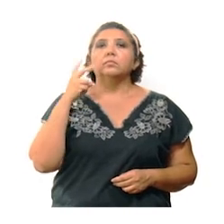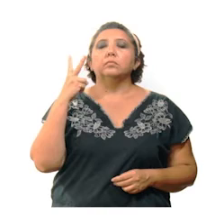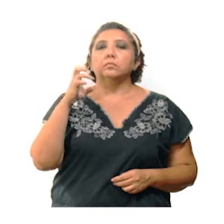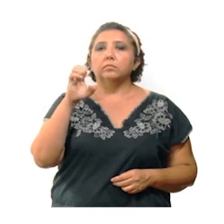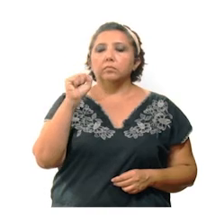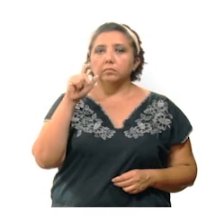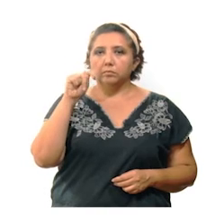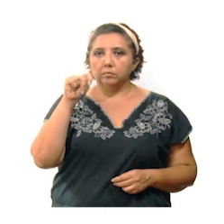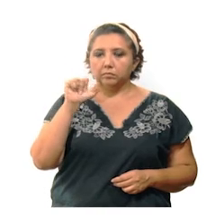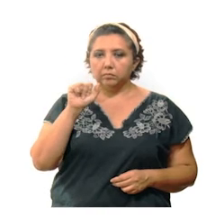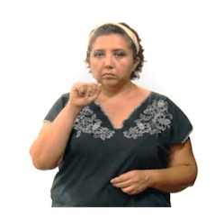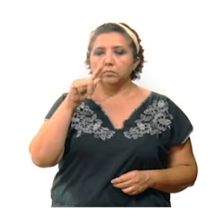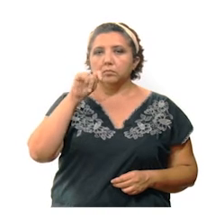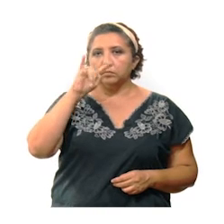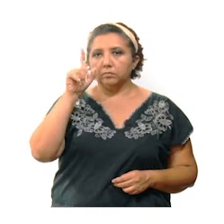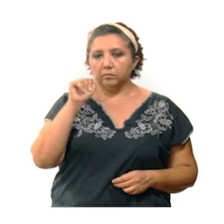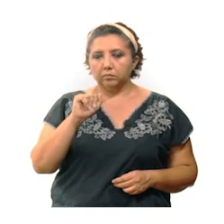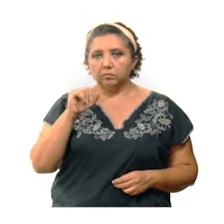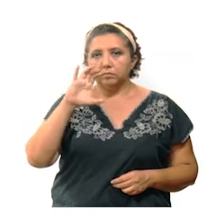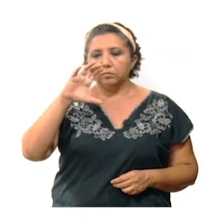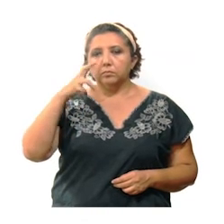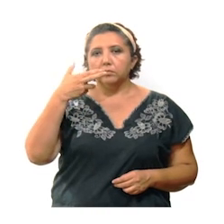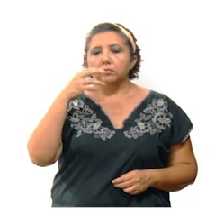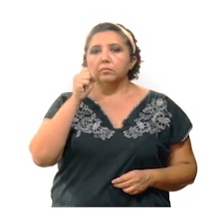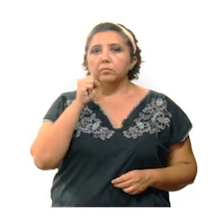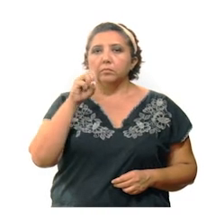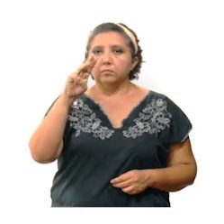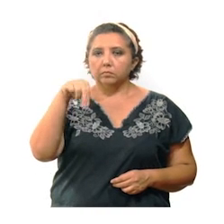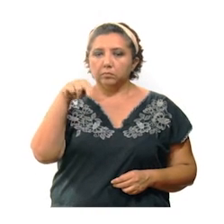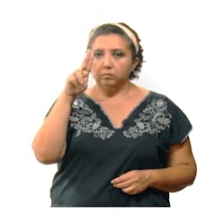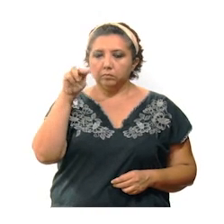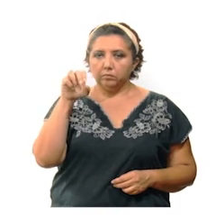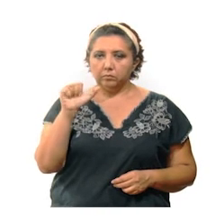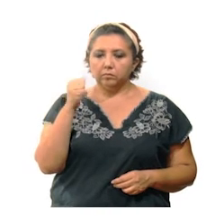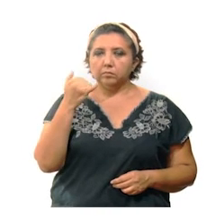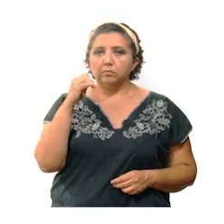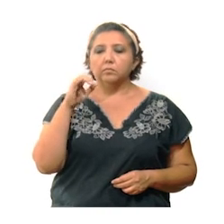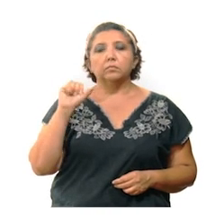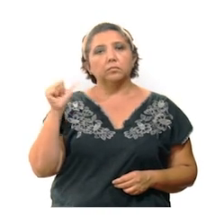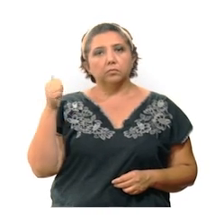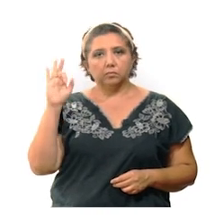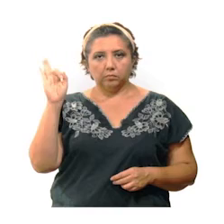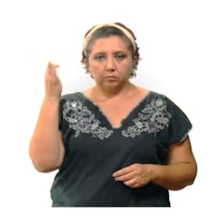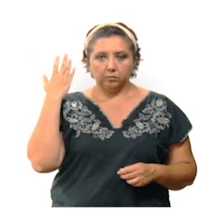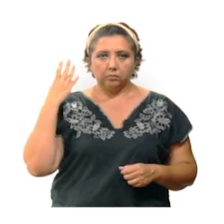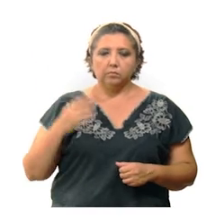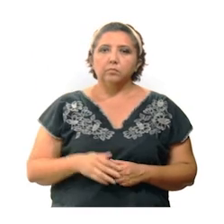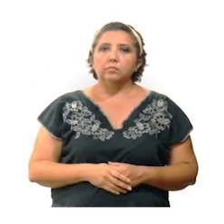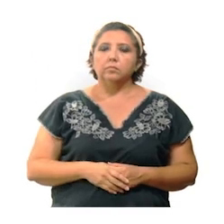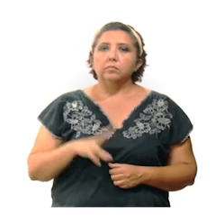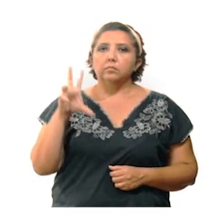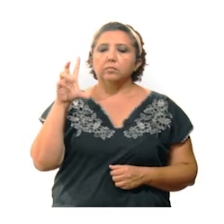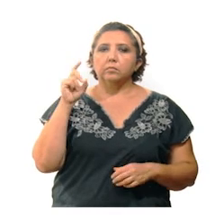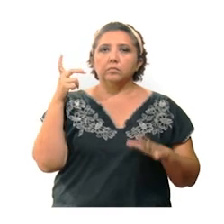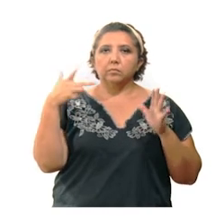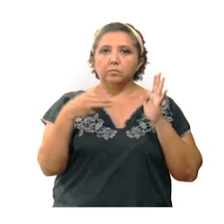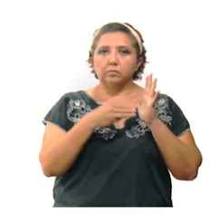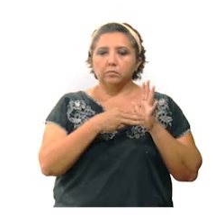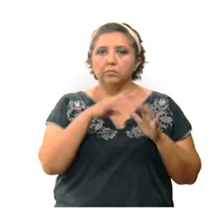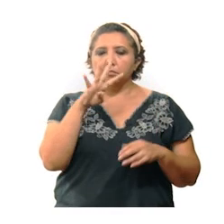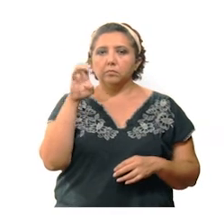Espita, Oxcuscab, Tisimín y 1 en Chapap, Chemash, Muna y Sellé y 1 en Foráneo. De los 38